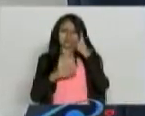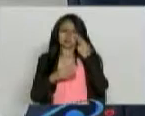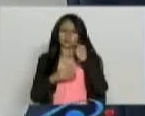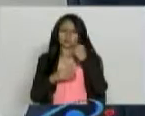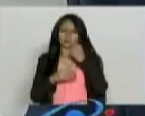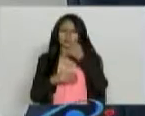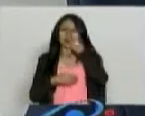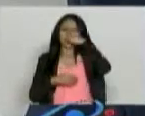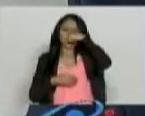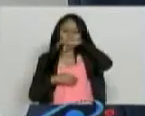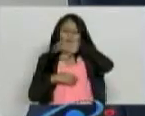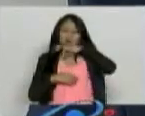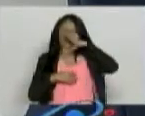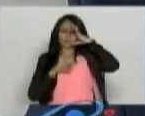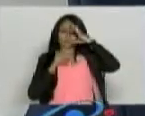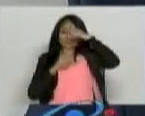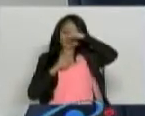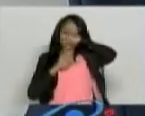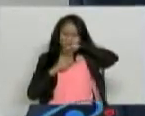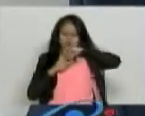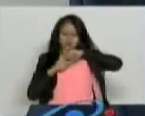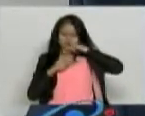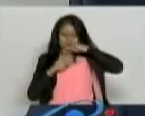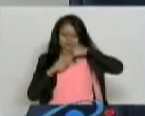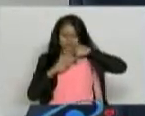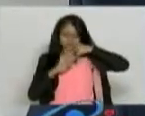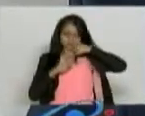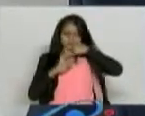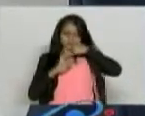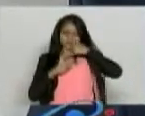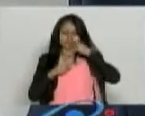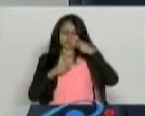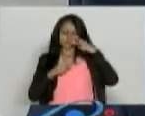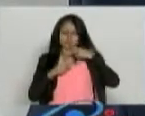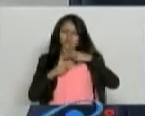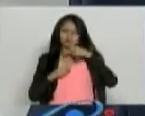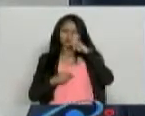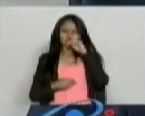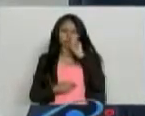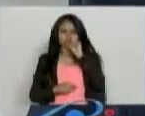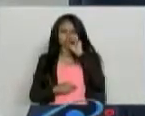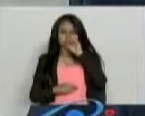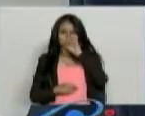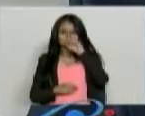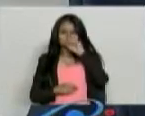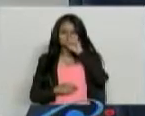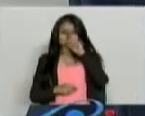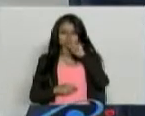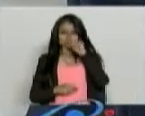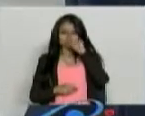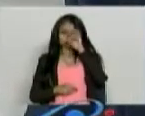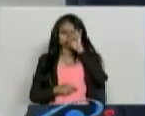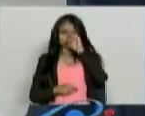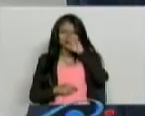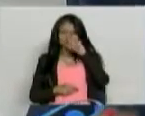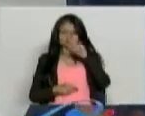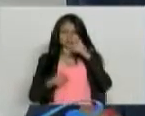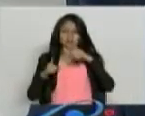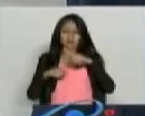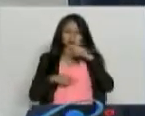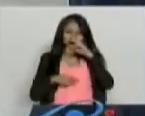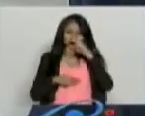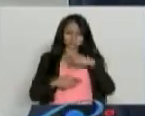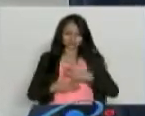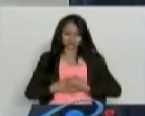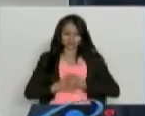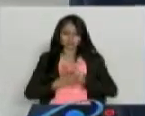una endoscopia con biopsia, la cual dio como resultado esofagitis péptica tipo 1, hernia yatal y